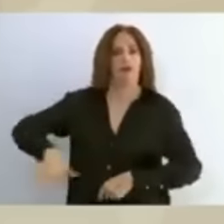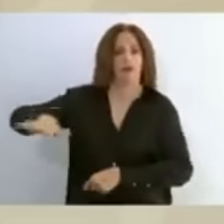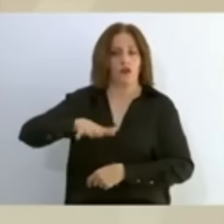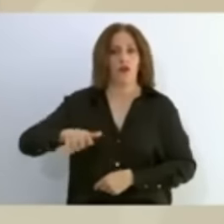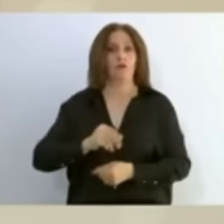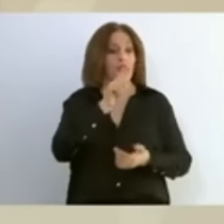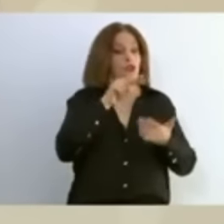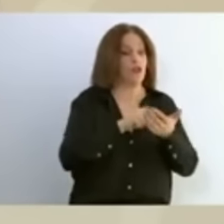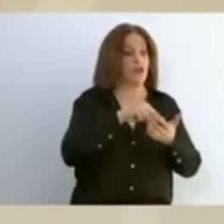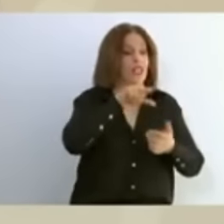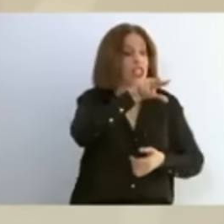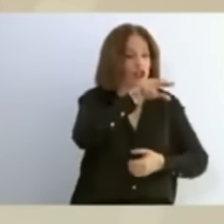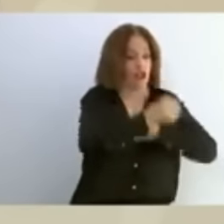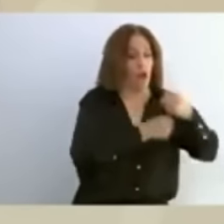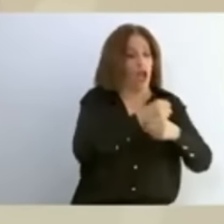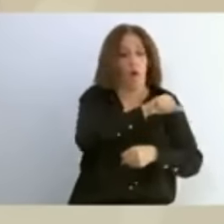y 2022.